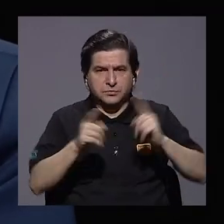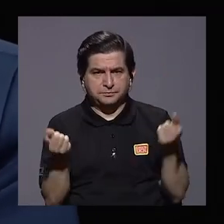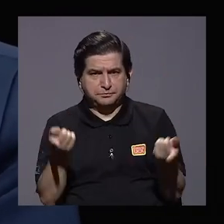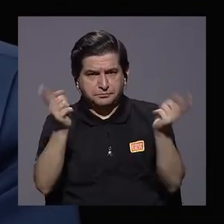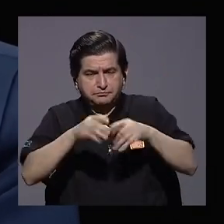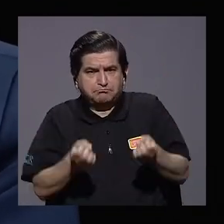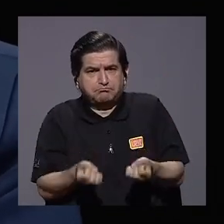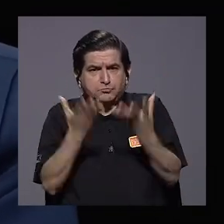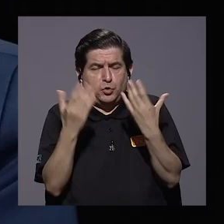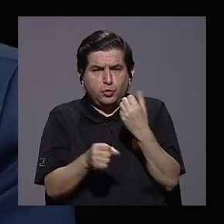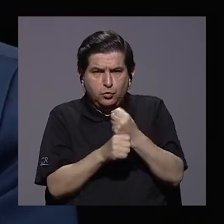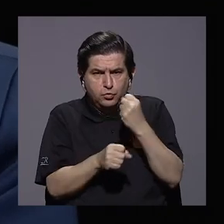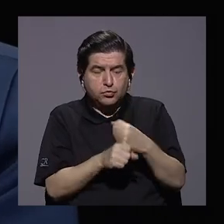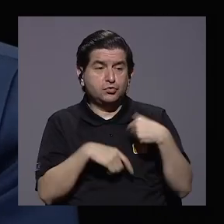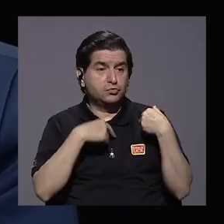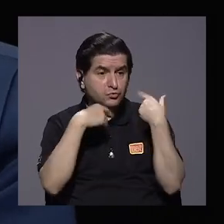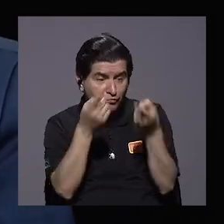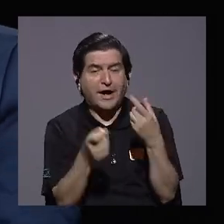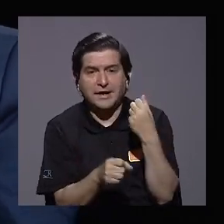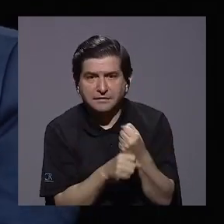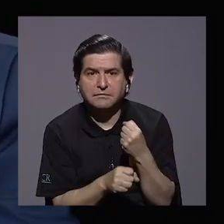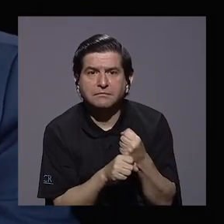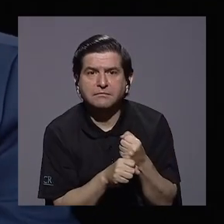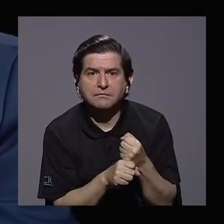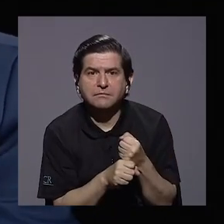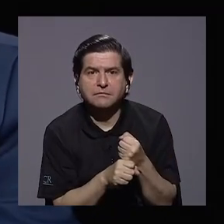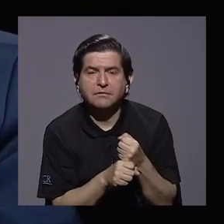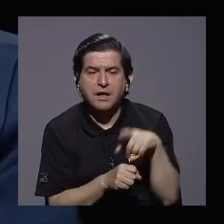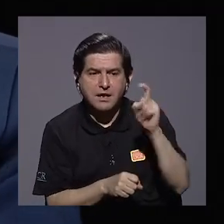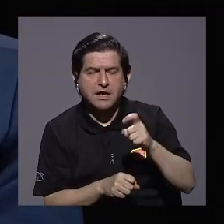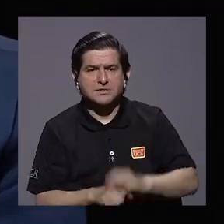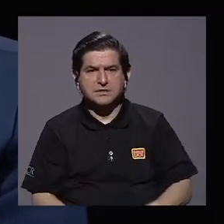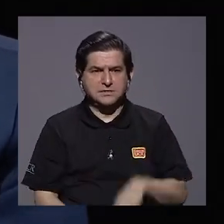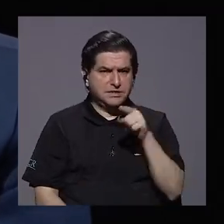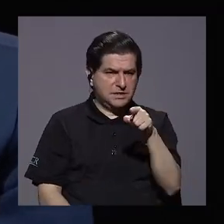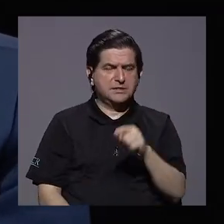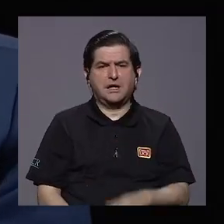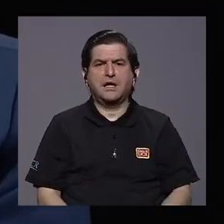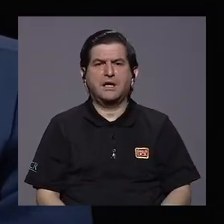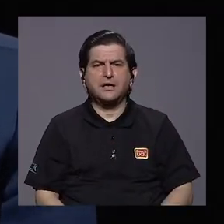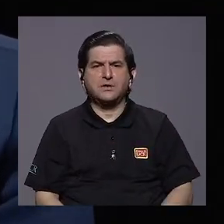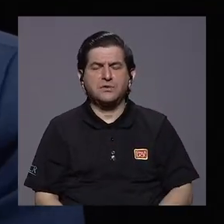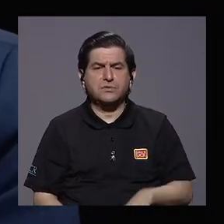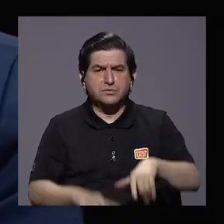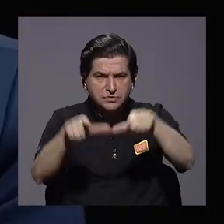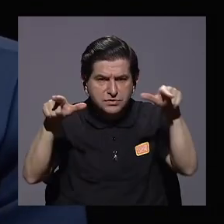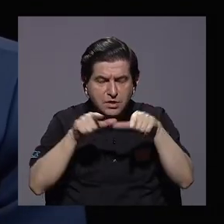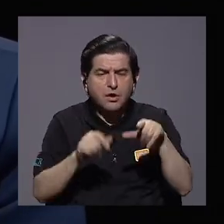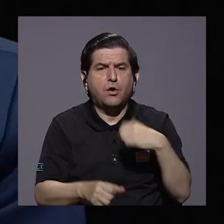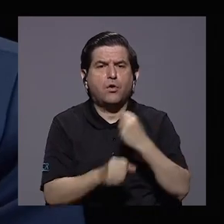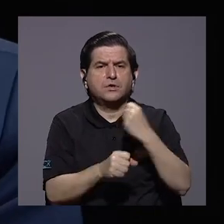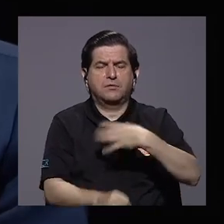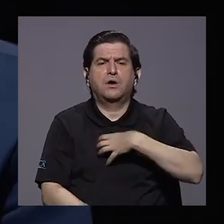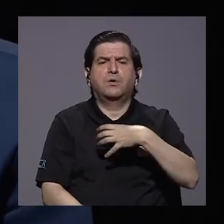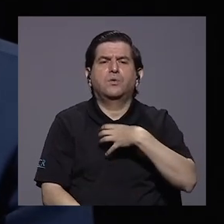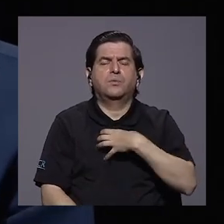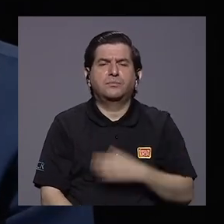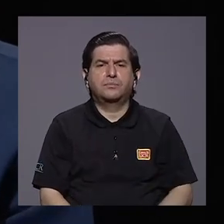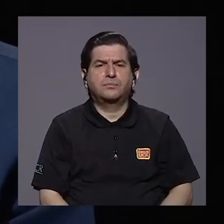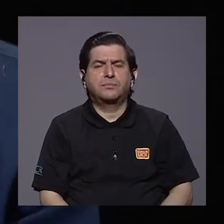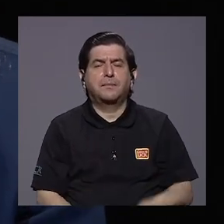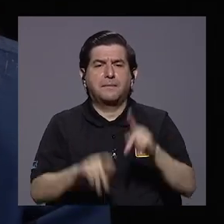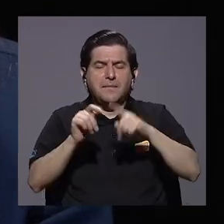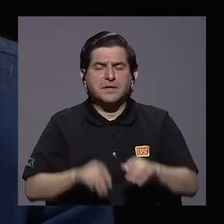de muchos empleados tienen que ir a trabajar, tiene que ser presencial. O los que trabajan por su propia cuenta, como una